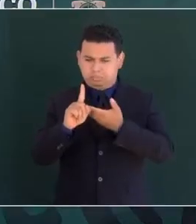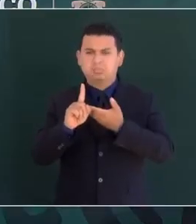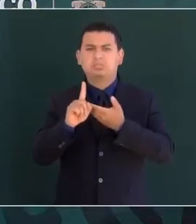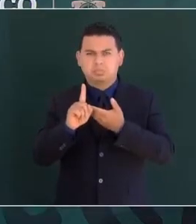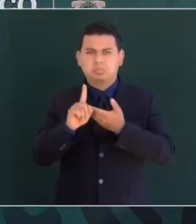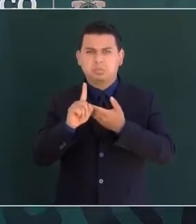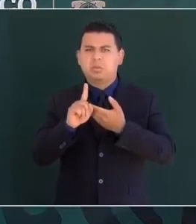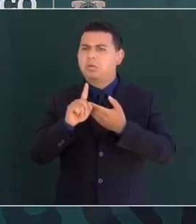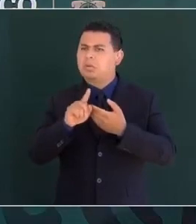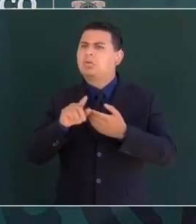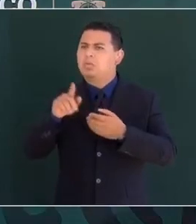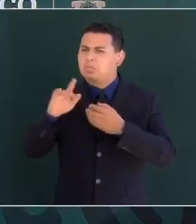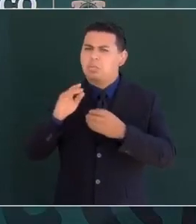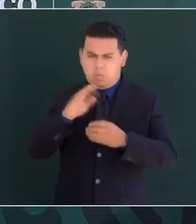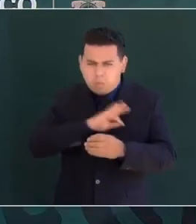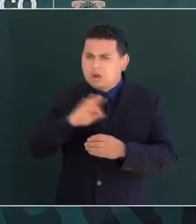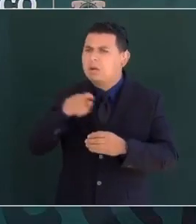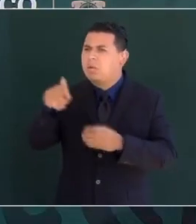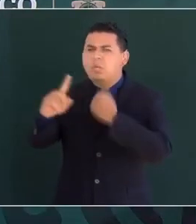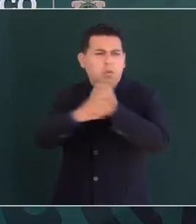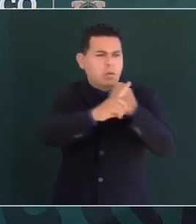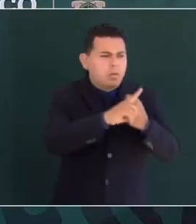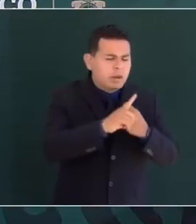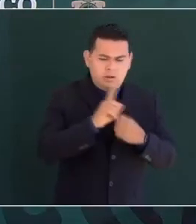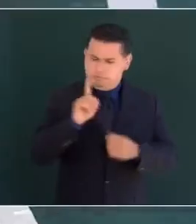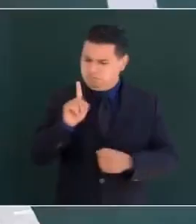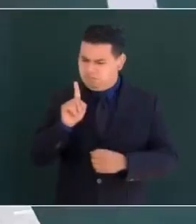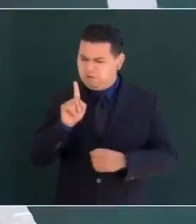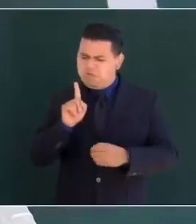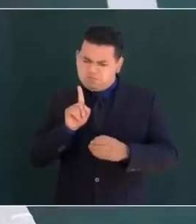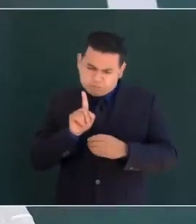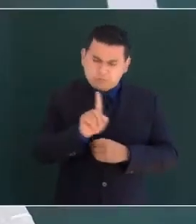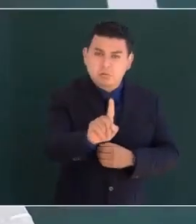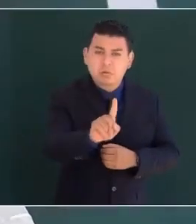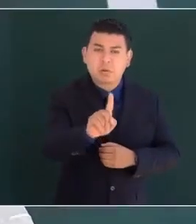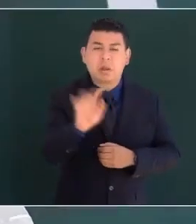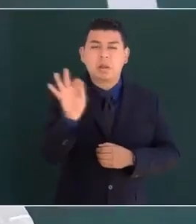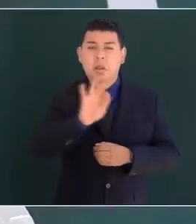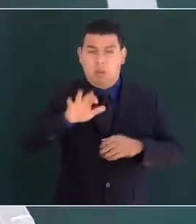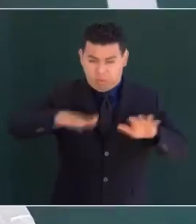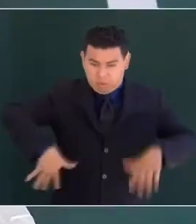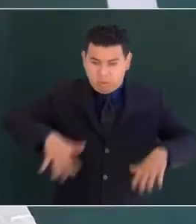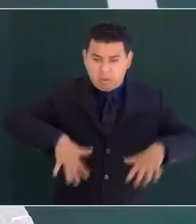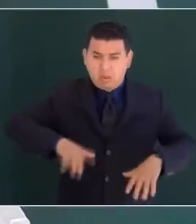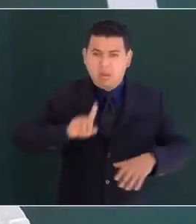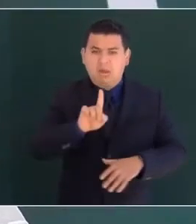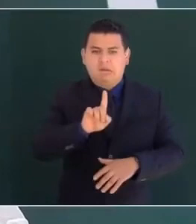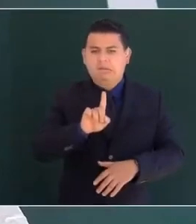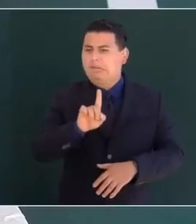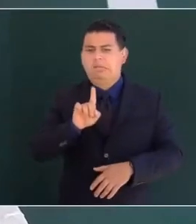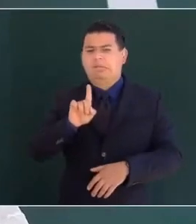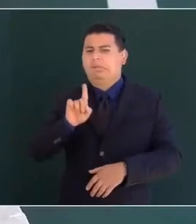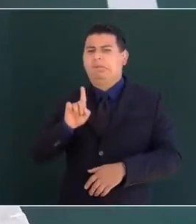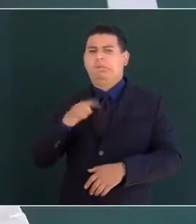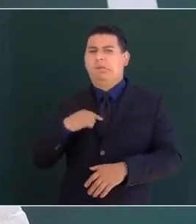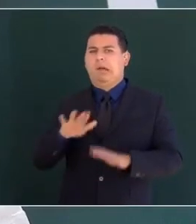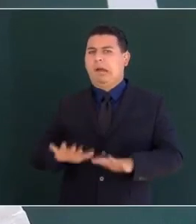y controversia. Los cobardes dicen, es una posición segura,